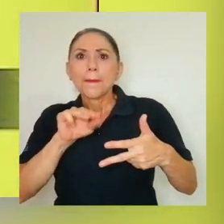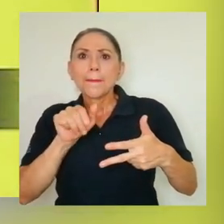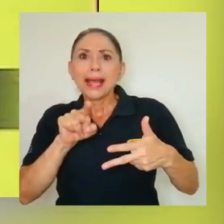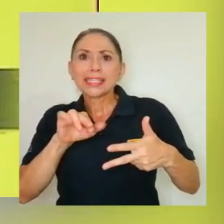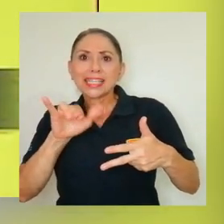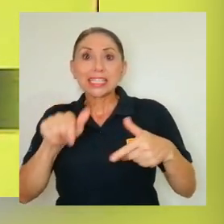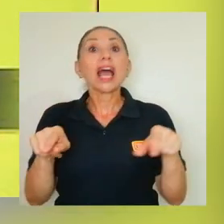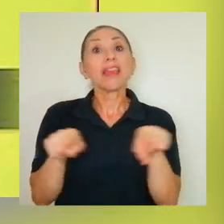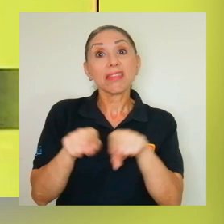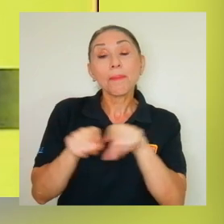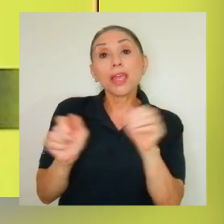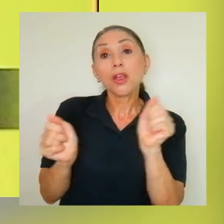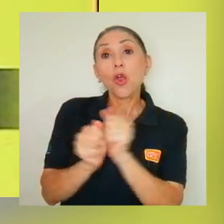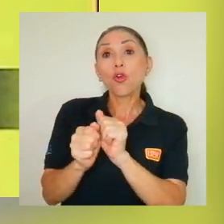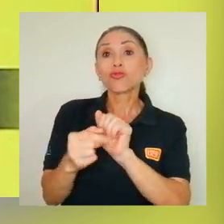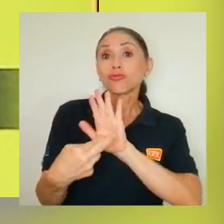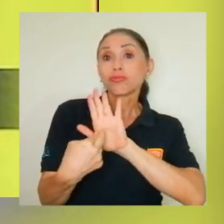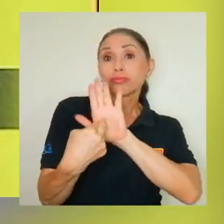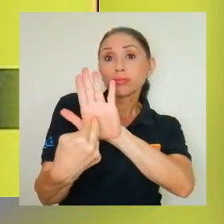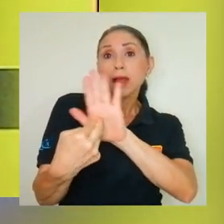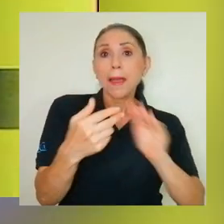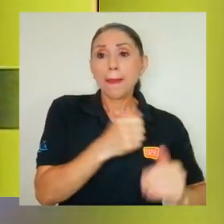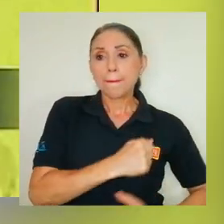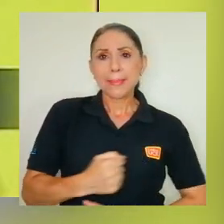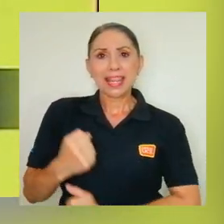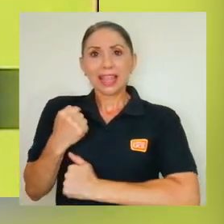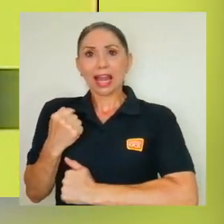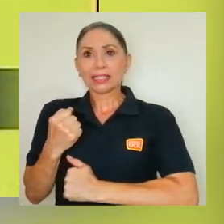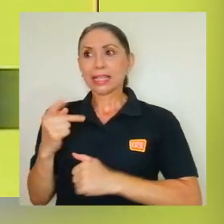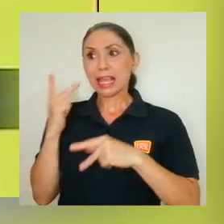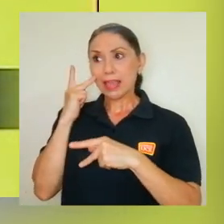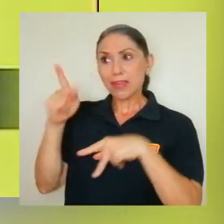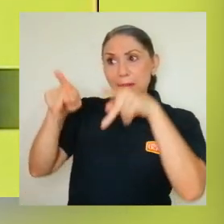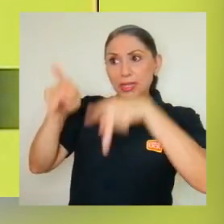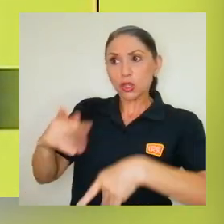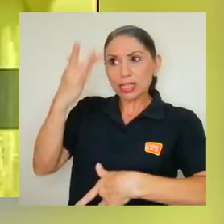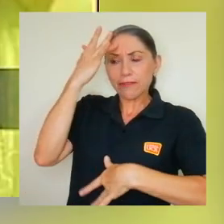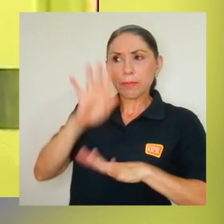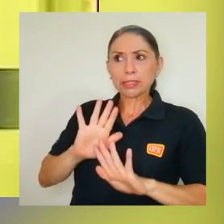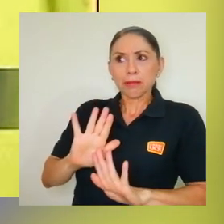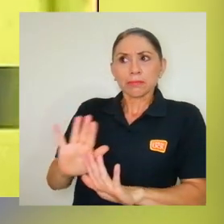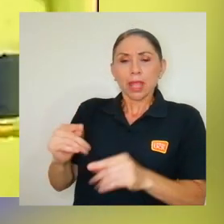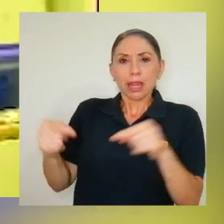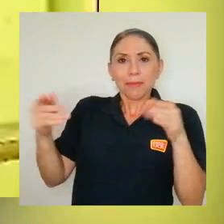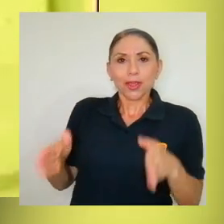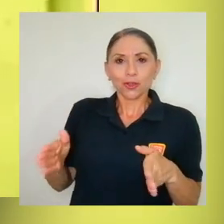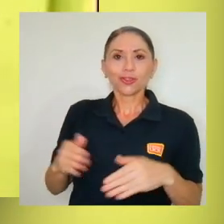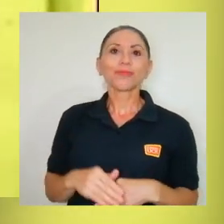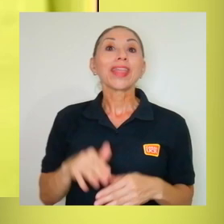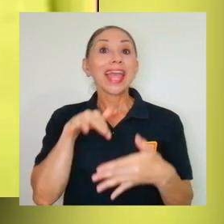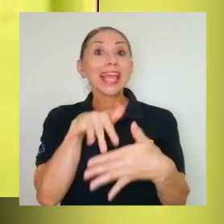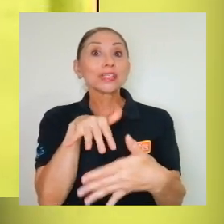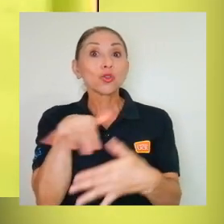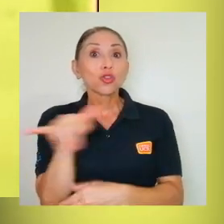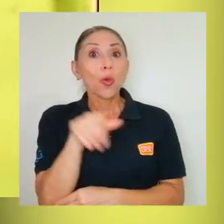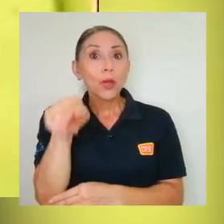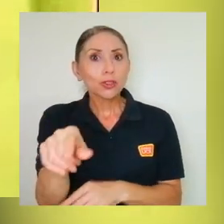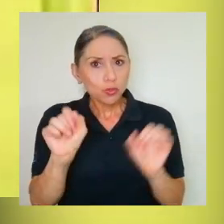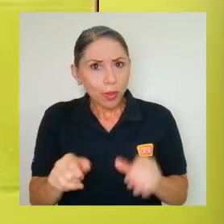por otra, con imágenes militares que planteaban a los enfermos como enemigos. Estudios como estos podrían